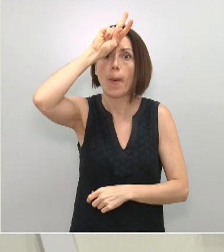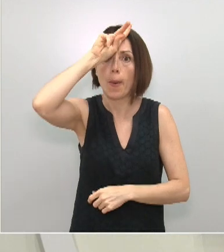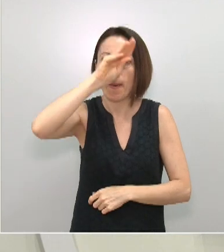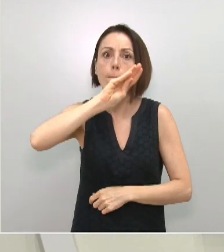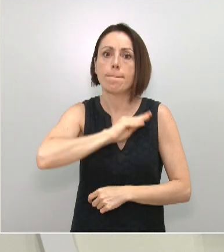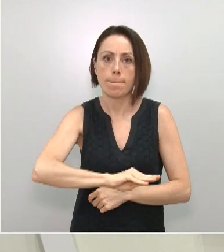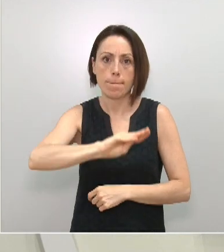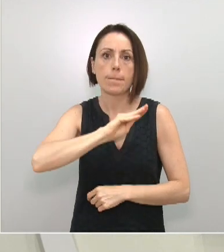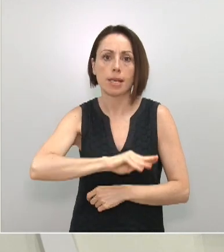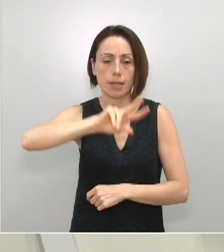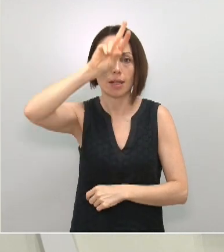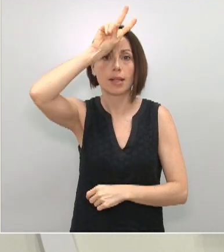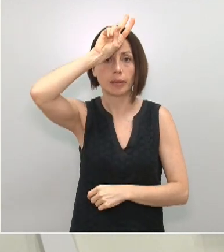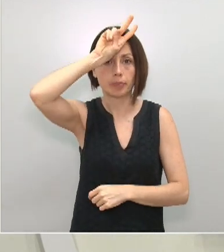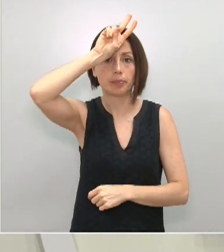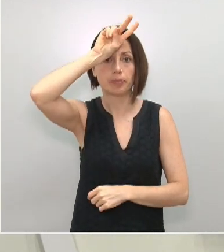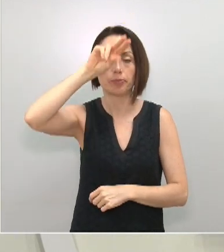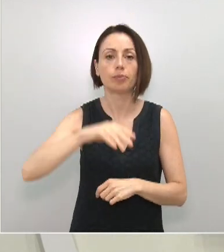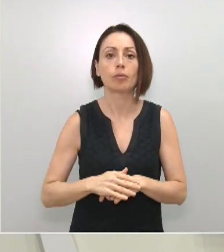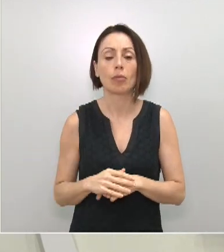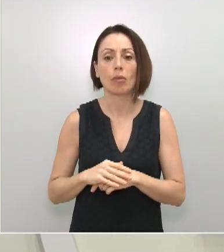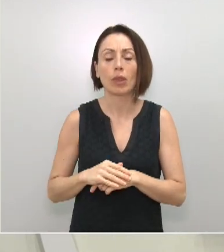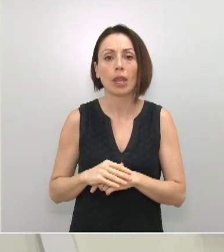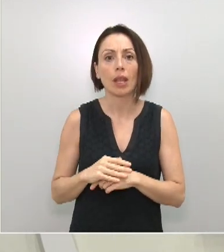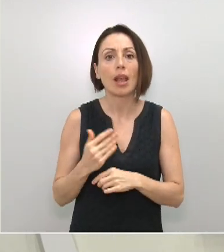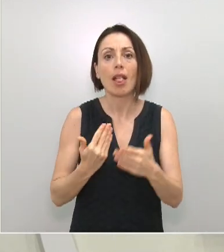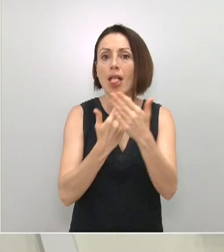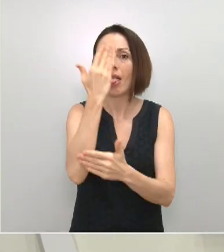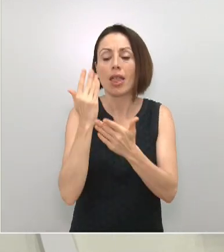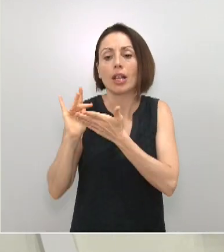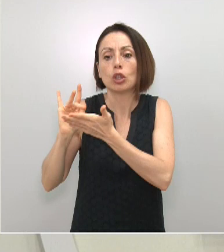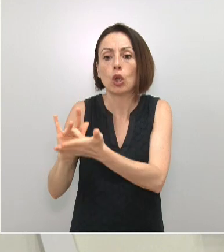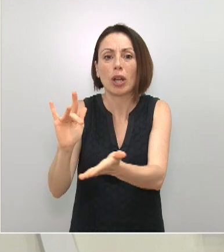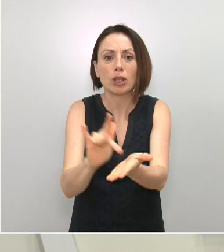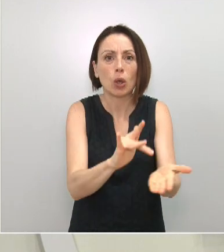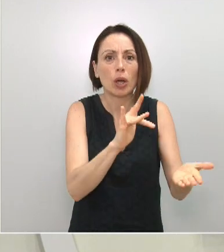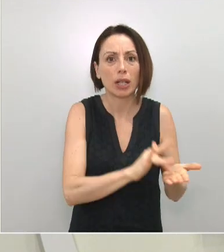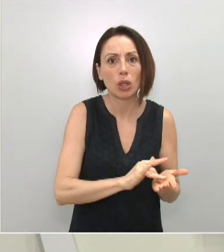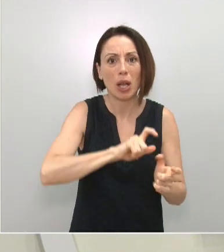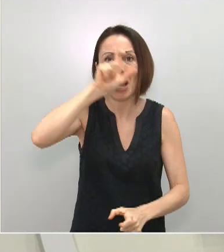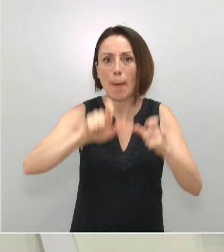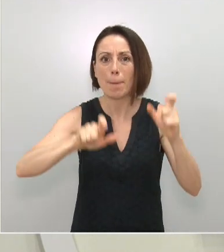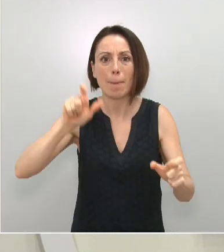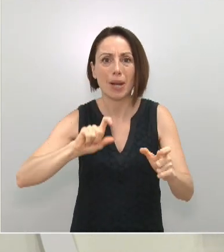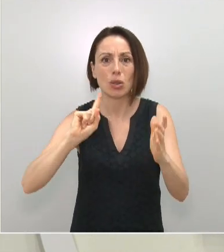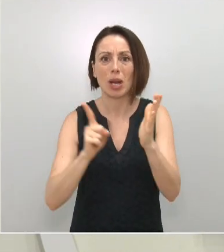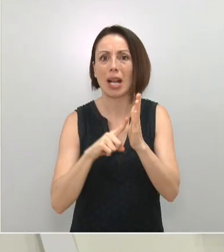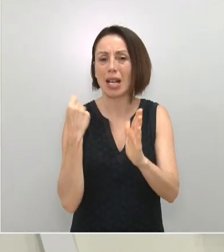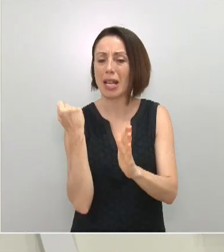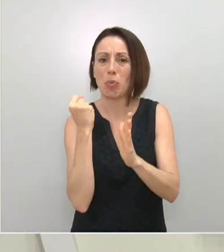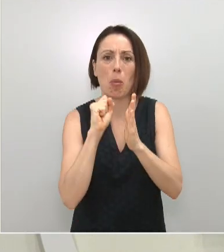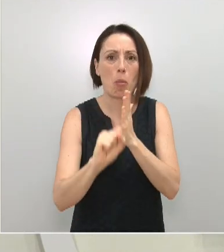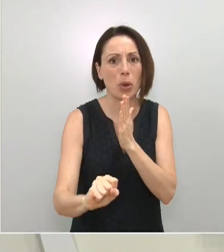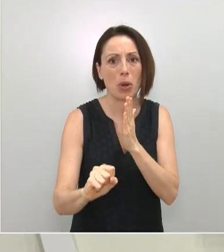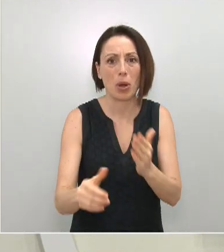preocupantes. Cada día vemos a nuestro alrededor cómo se están cometiendo graves irresponsabilidades. No